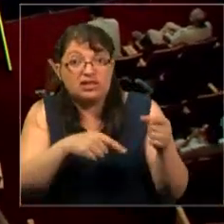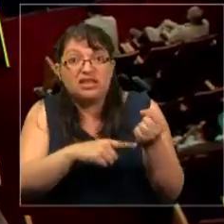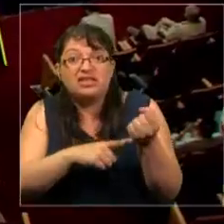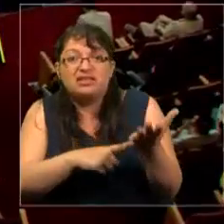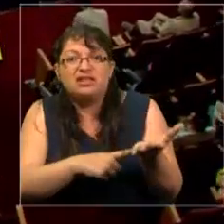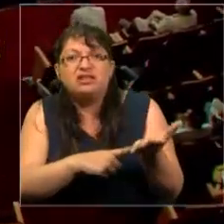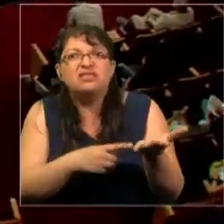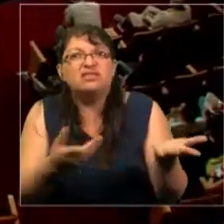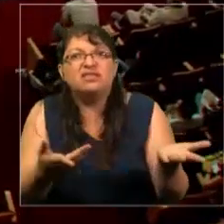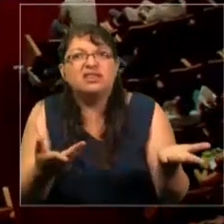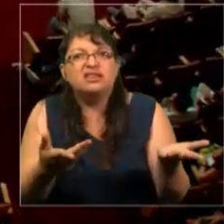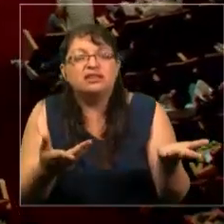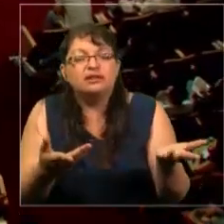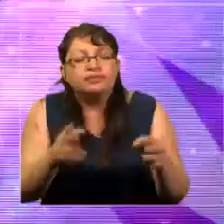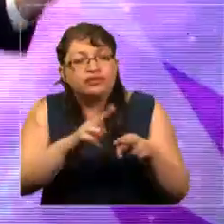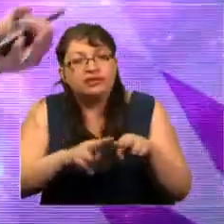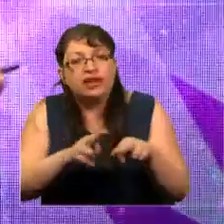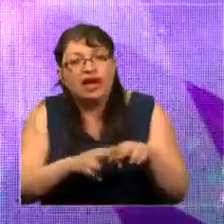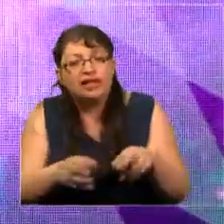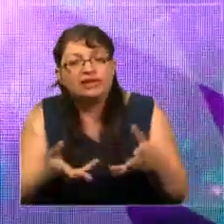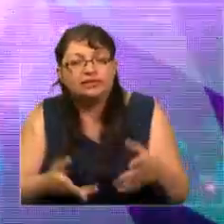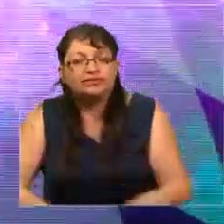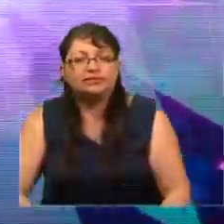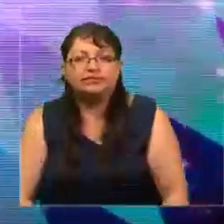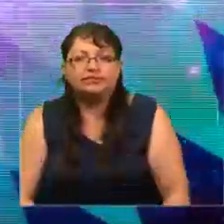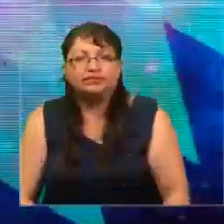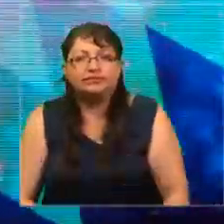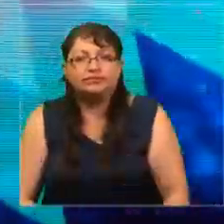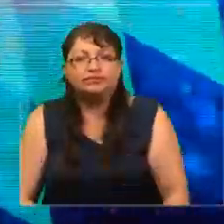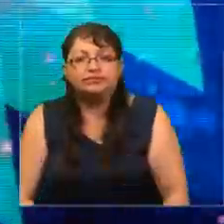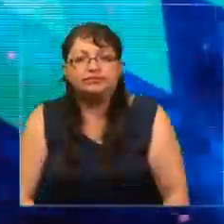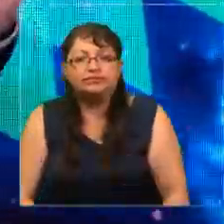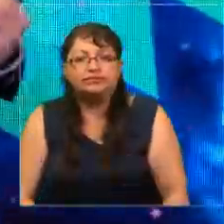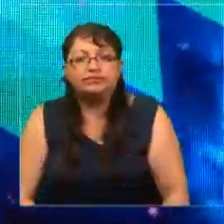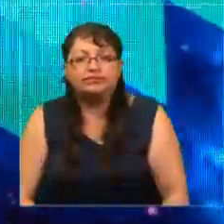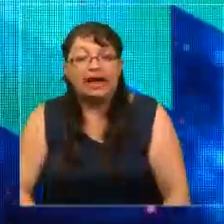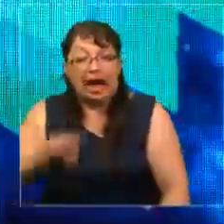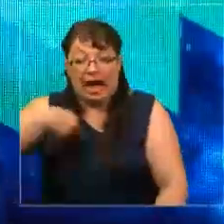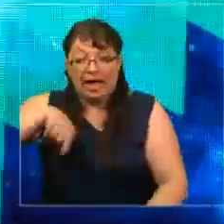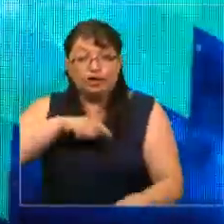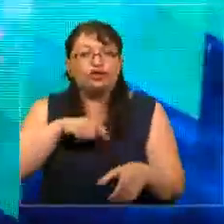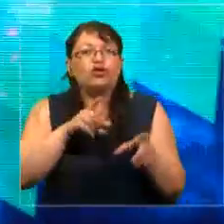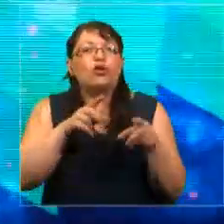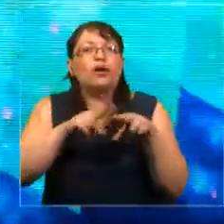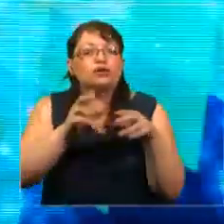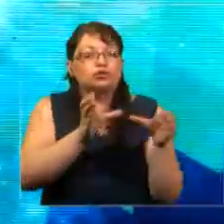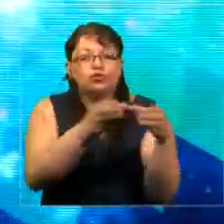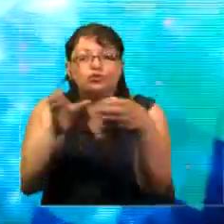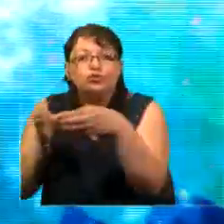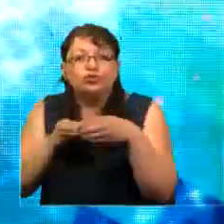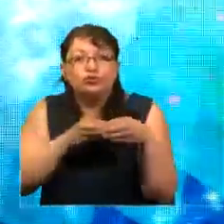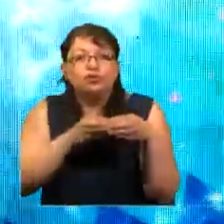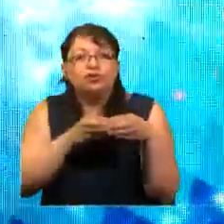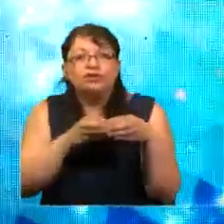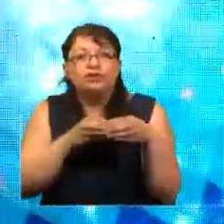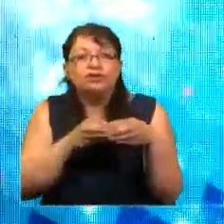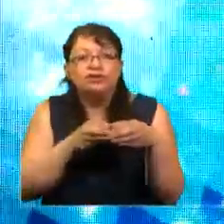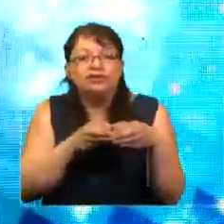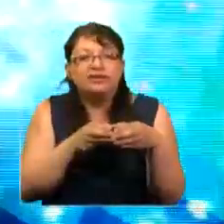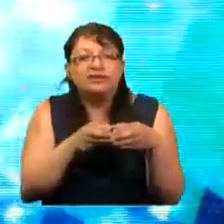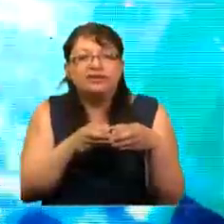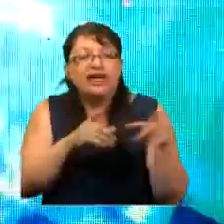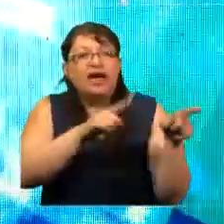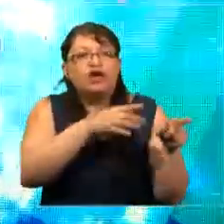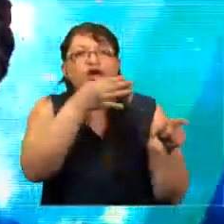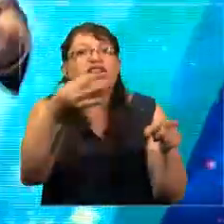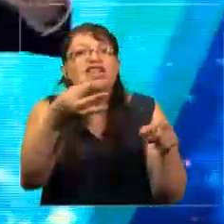nos han hecho de una forma de clasificarnos y llevarnos hacia los deseos y lo